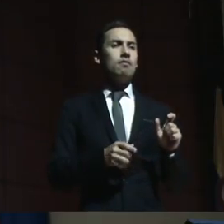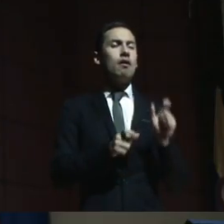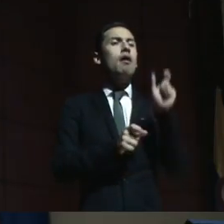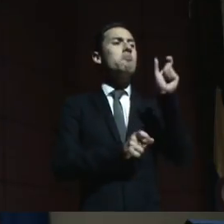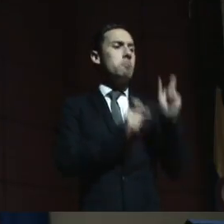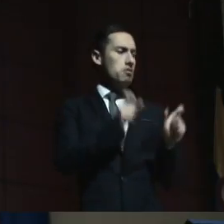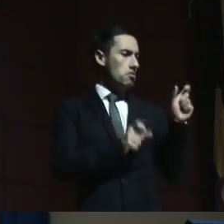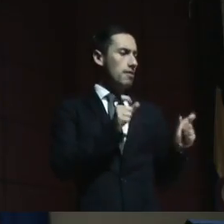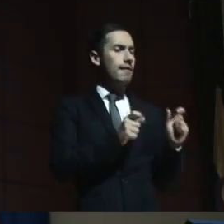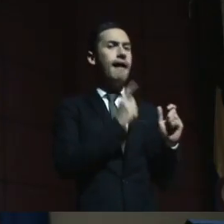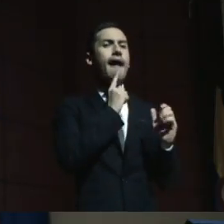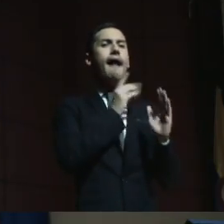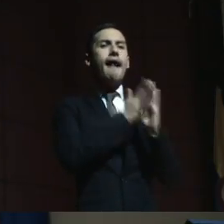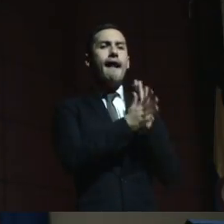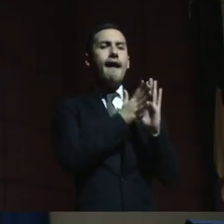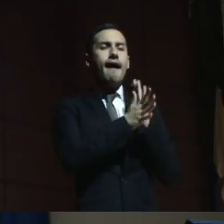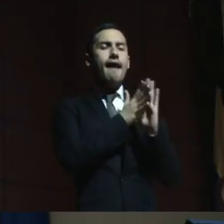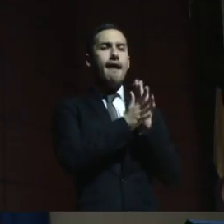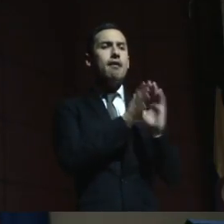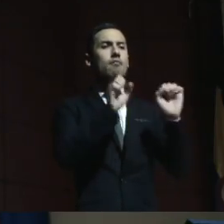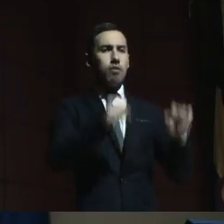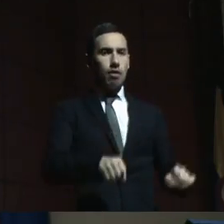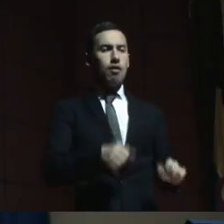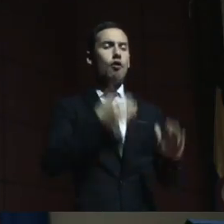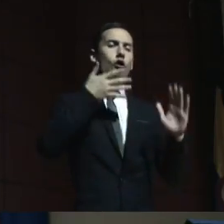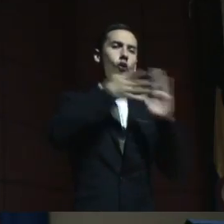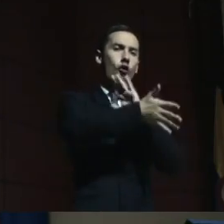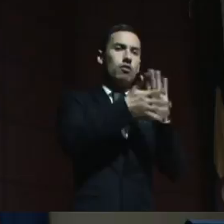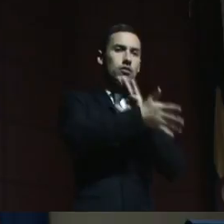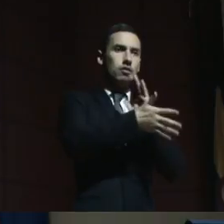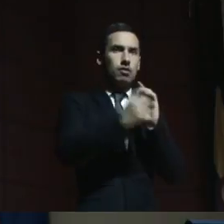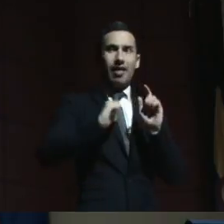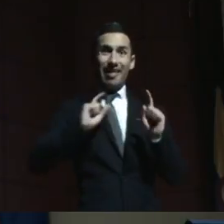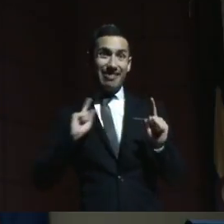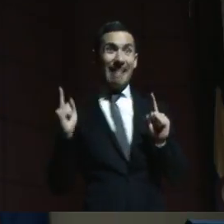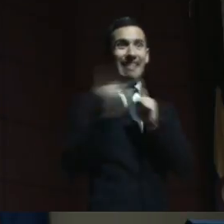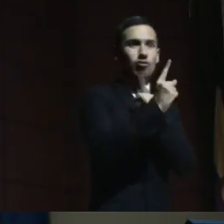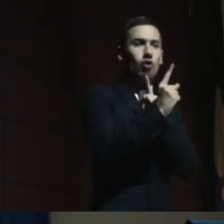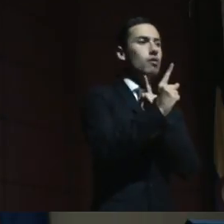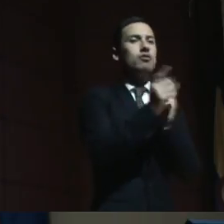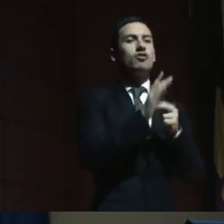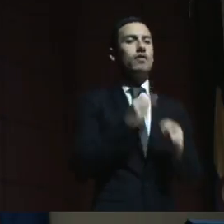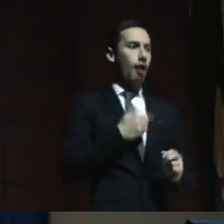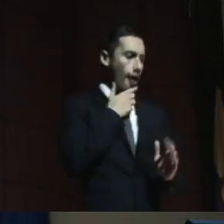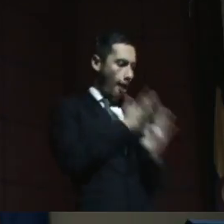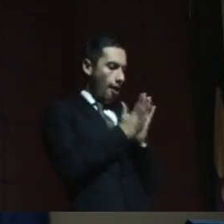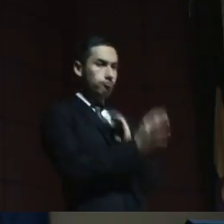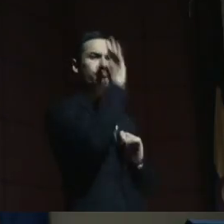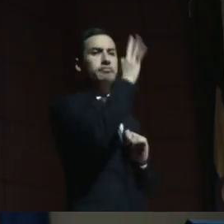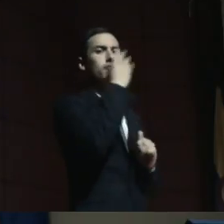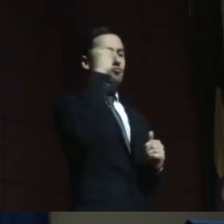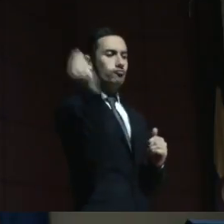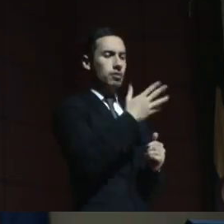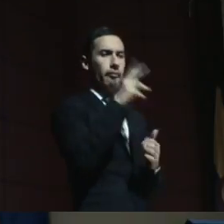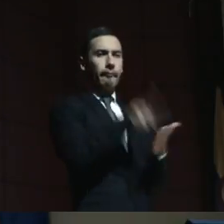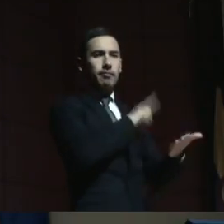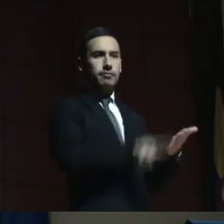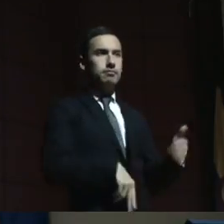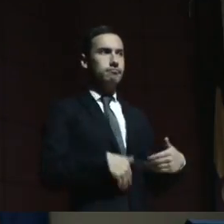posibilidad de contar lo que les pasó, si está interdicto, su testimonio no es tenido en cuenta, ¿sí?